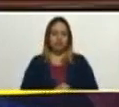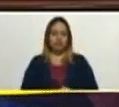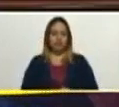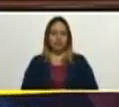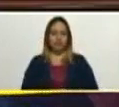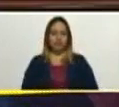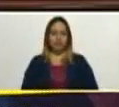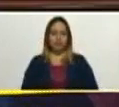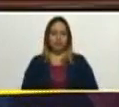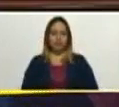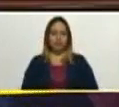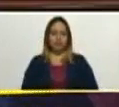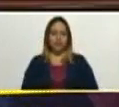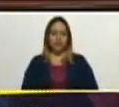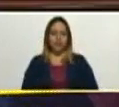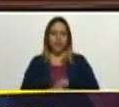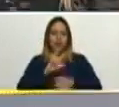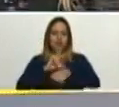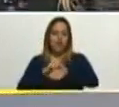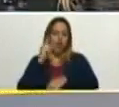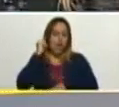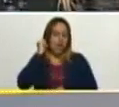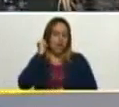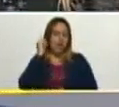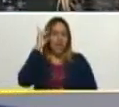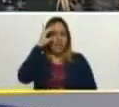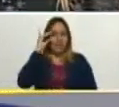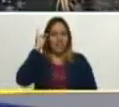la doctora del Cieloína, una de ellas,